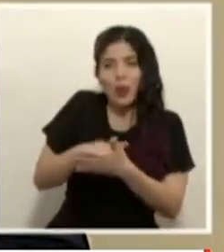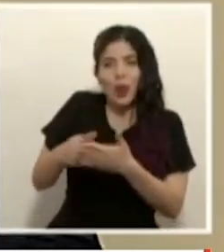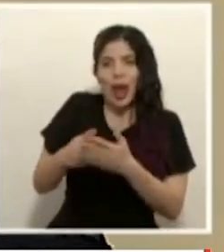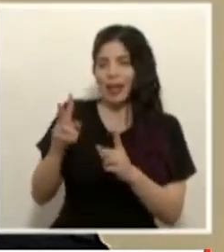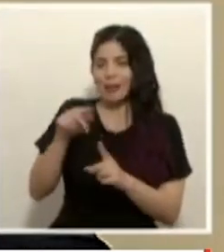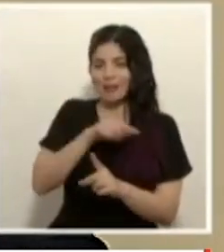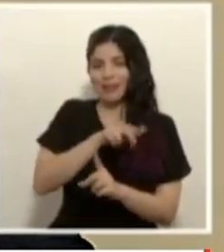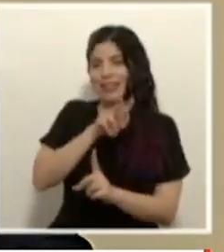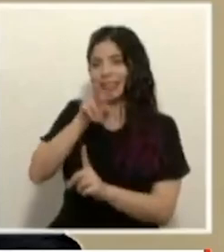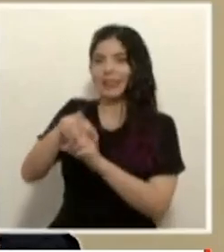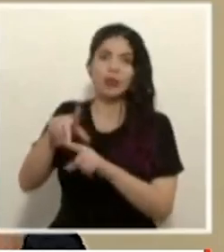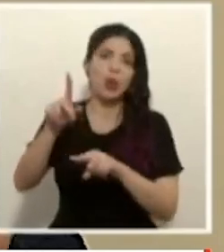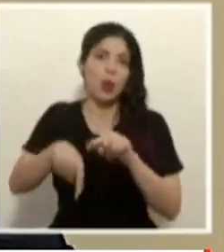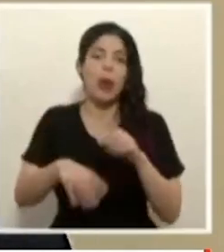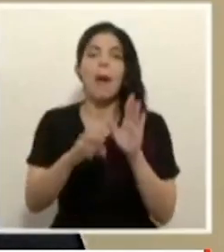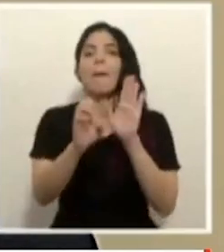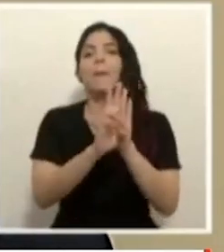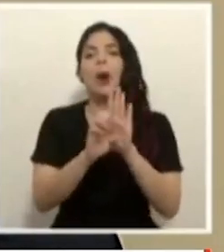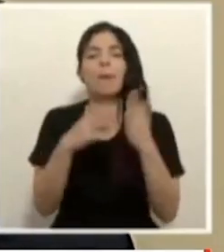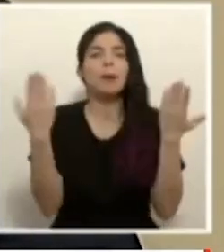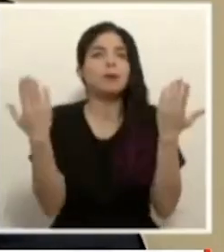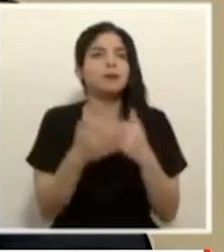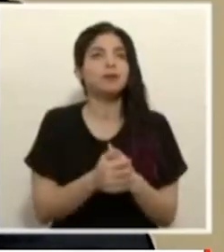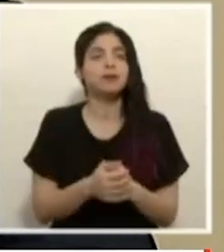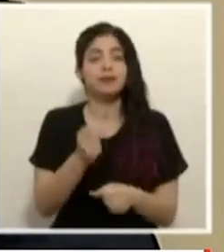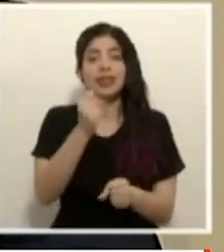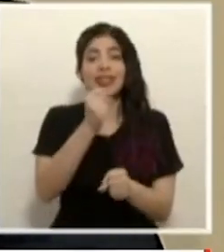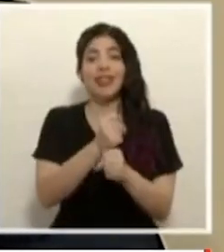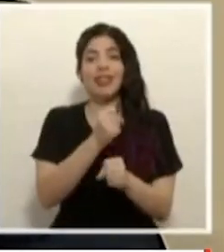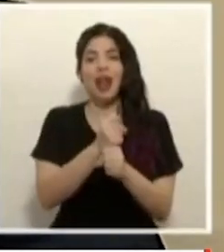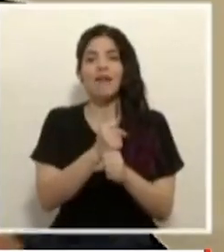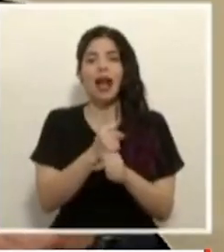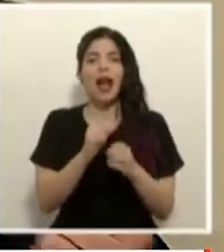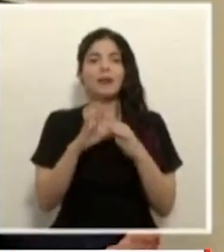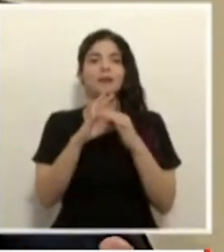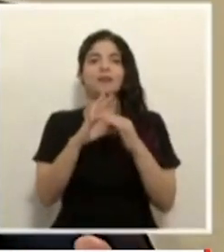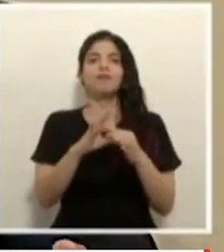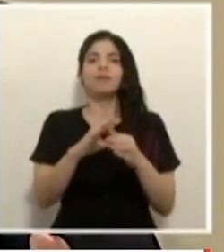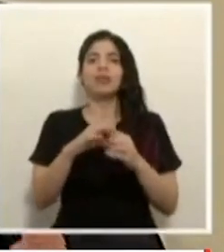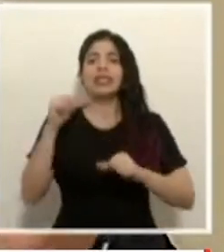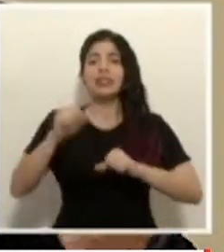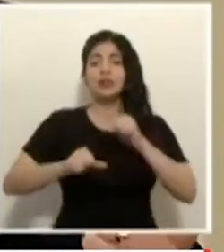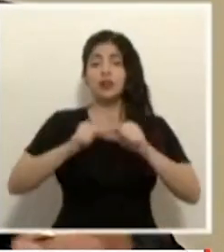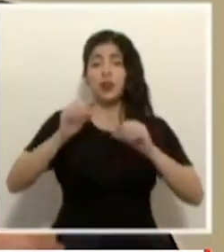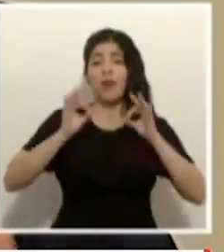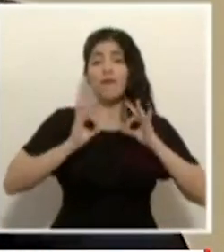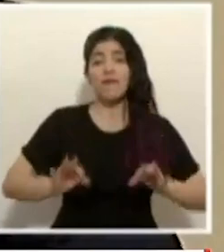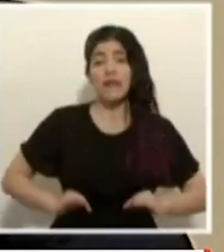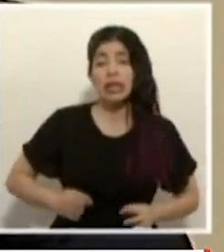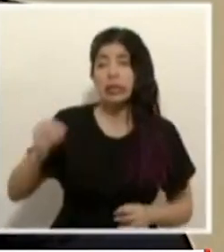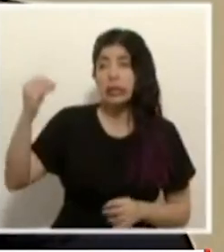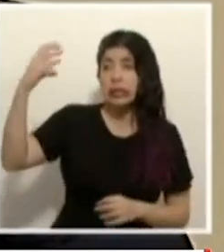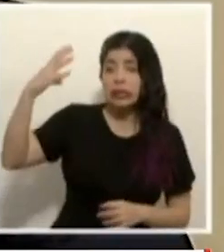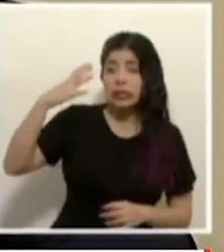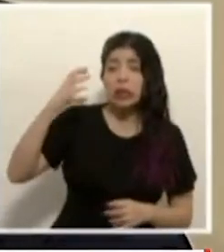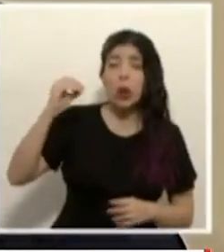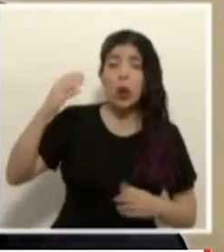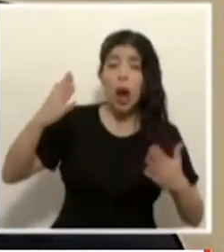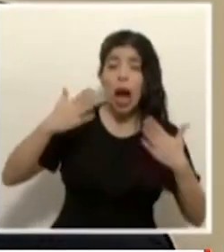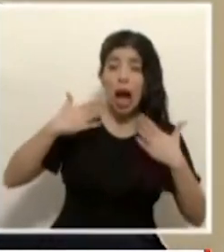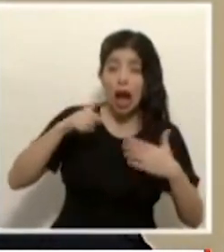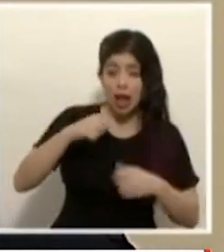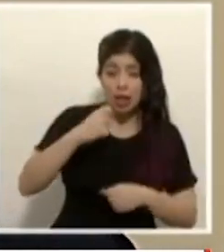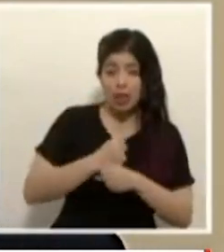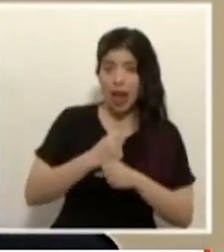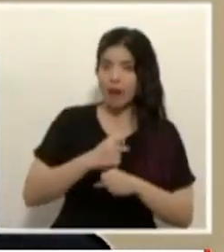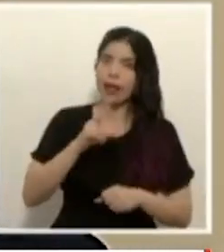pongo un ejemplo trabajos que tienen que ver con un intenso esfuerzo físico bajo el sol o el calor eso no